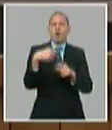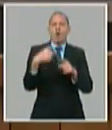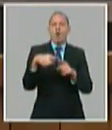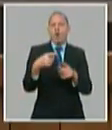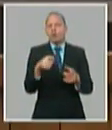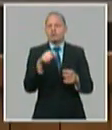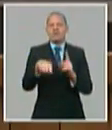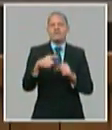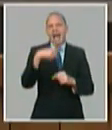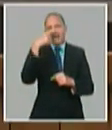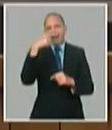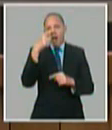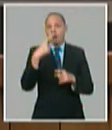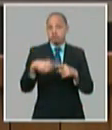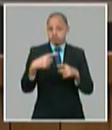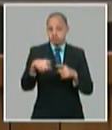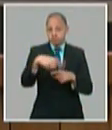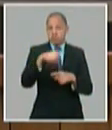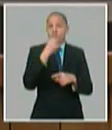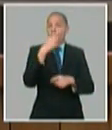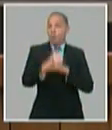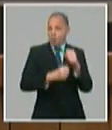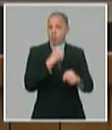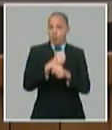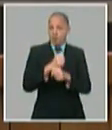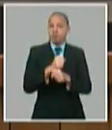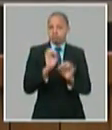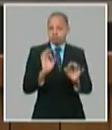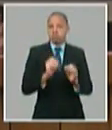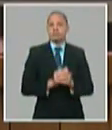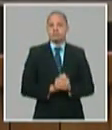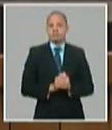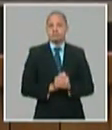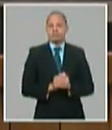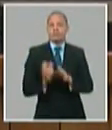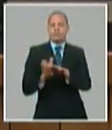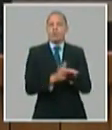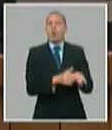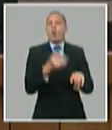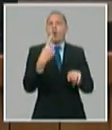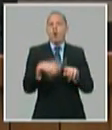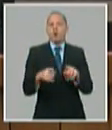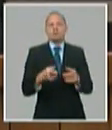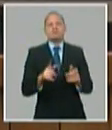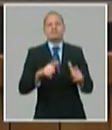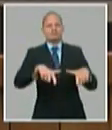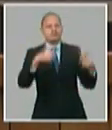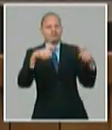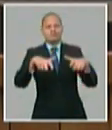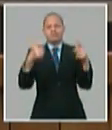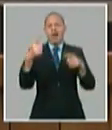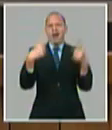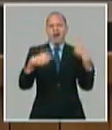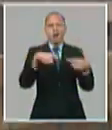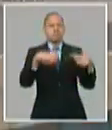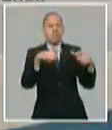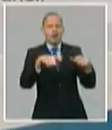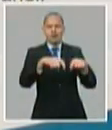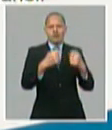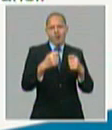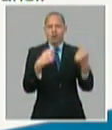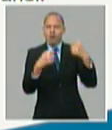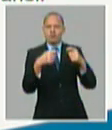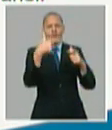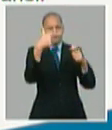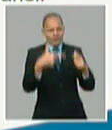la disponibilidad de combustible para la generación térmica la reparación de tanques de combustible la rehabilitación de 40 kilómetros de redes de